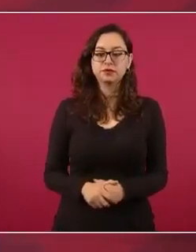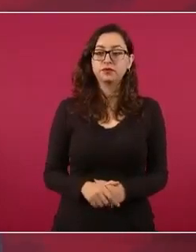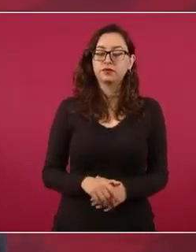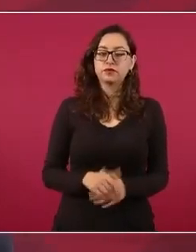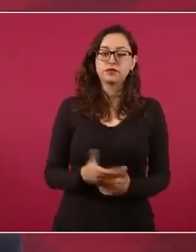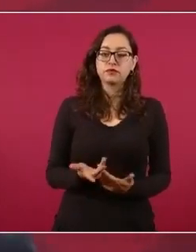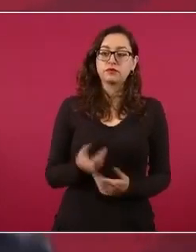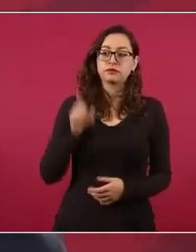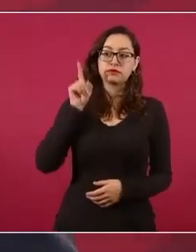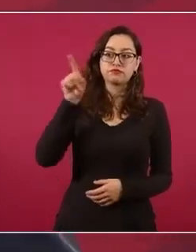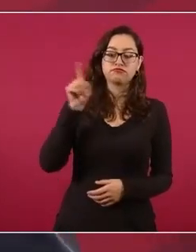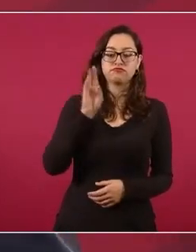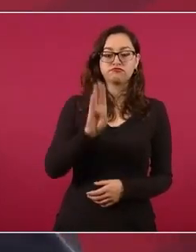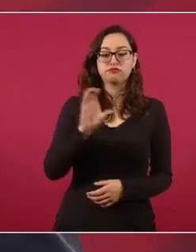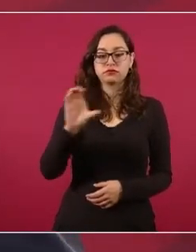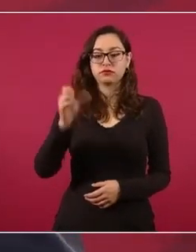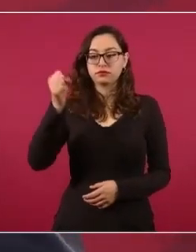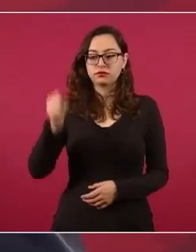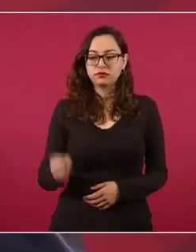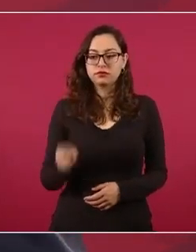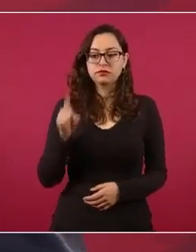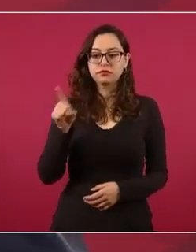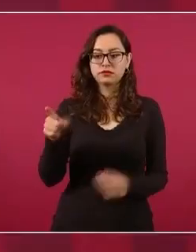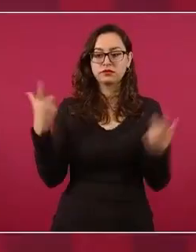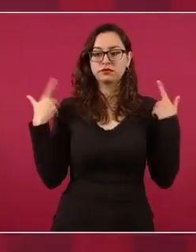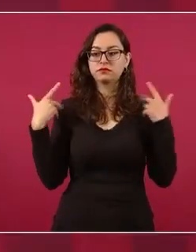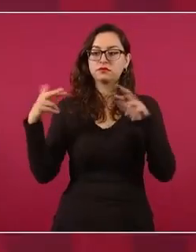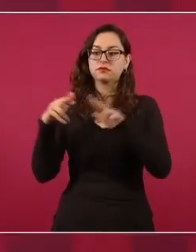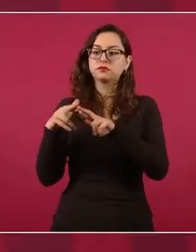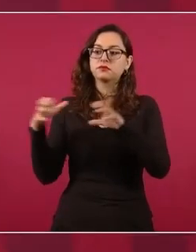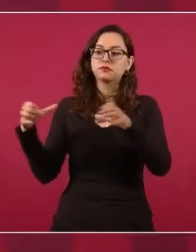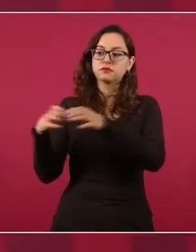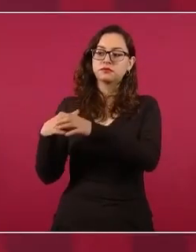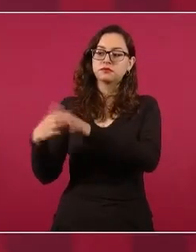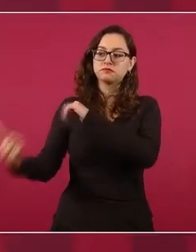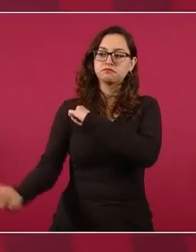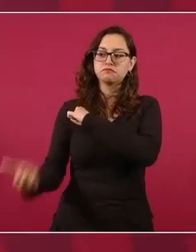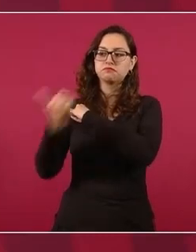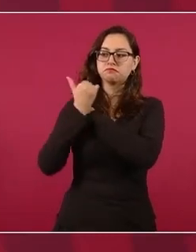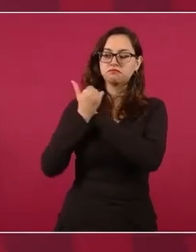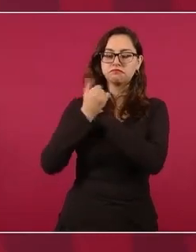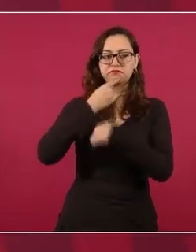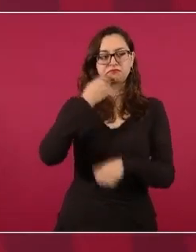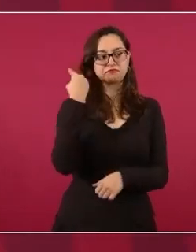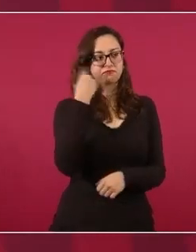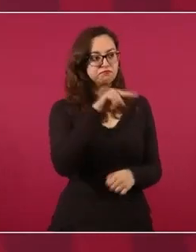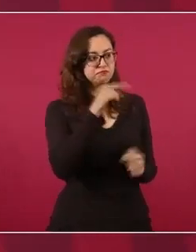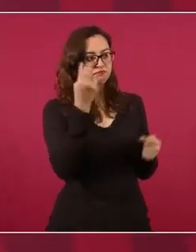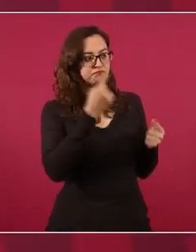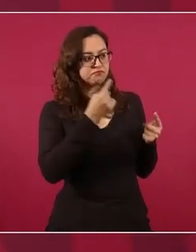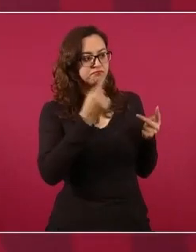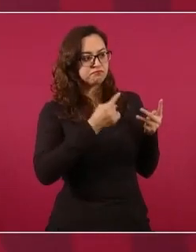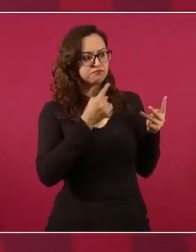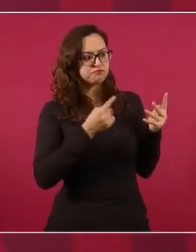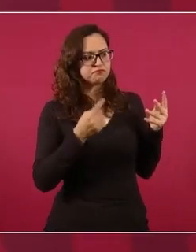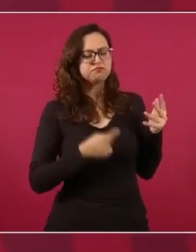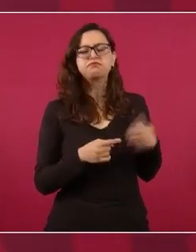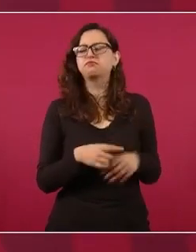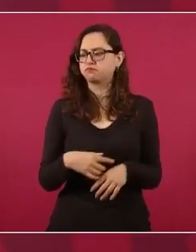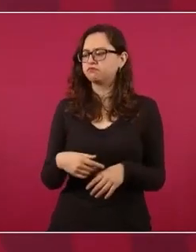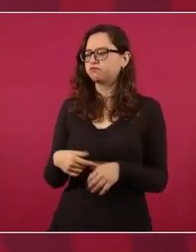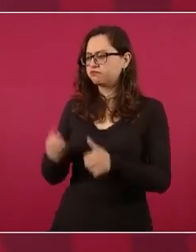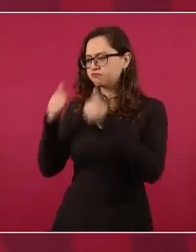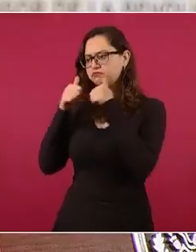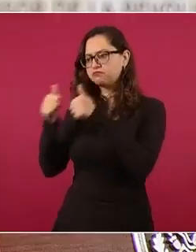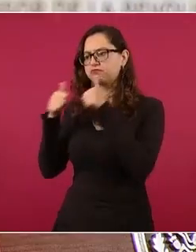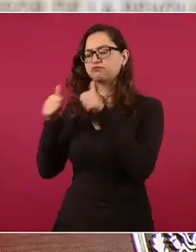de maestros y se está atendiendo, va a ir el secretario de